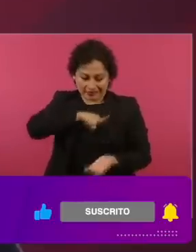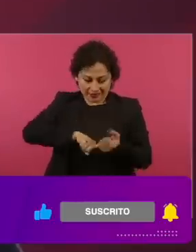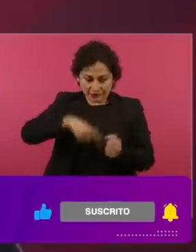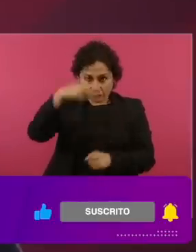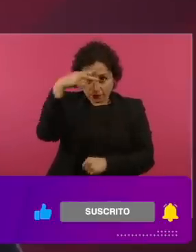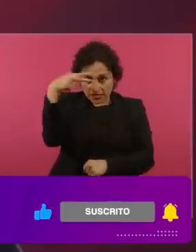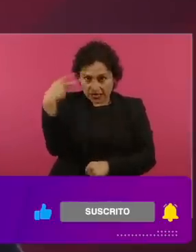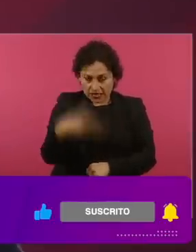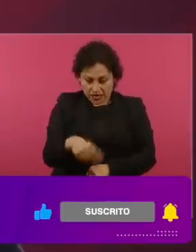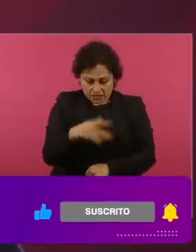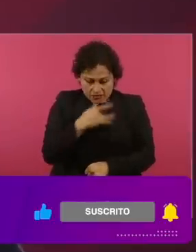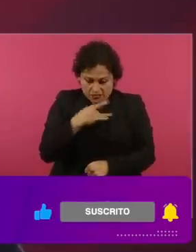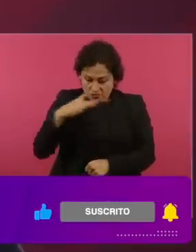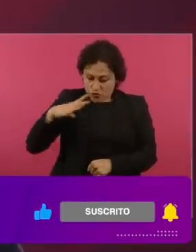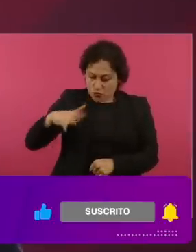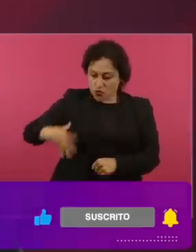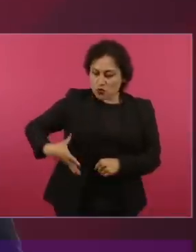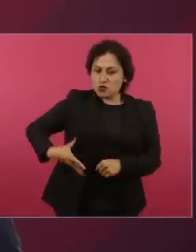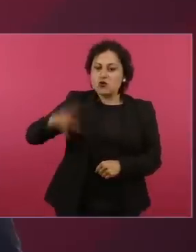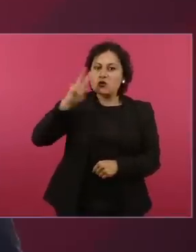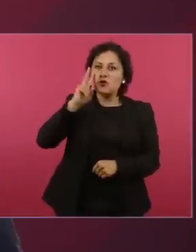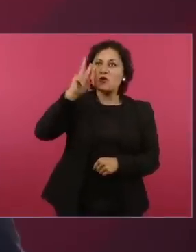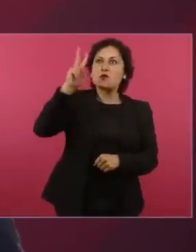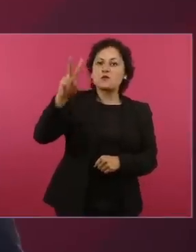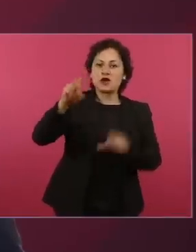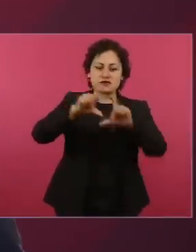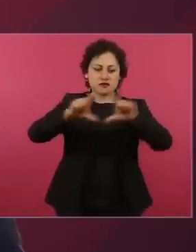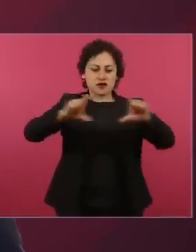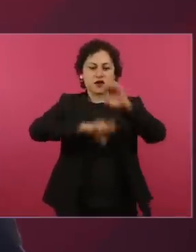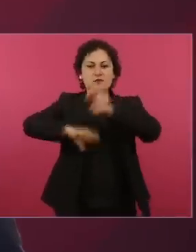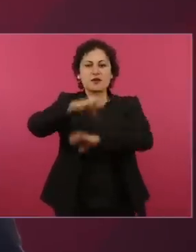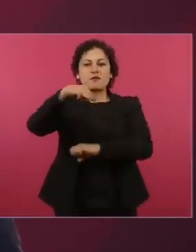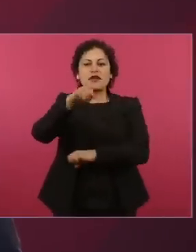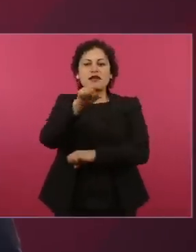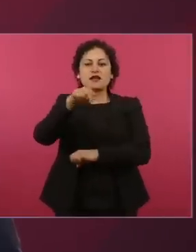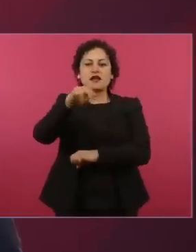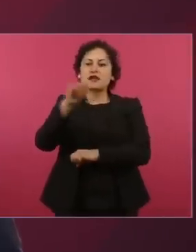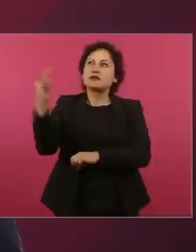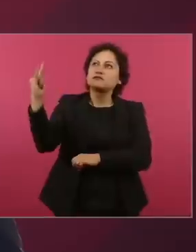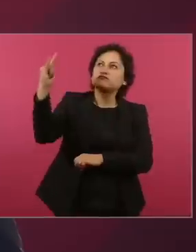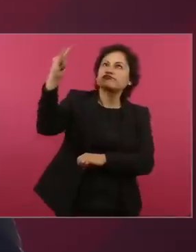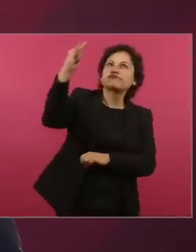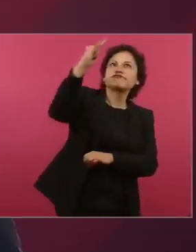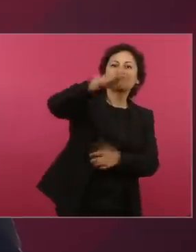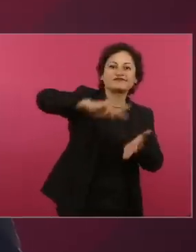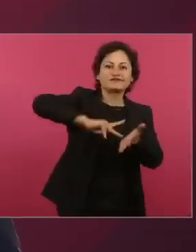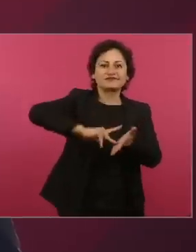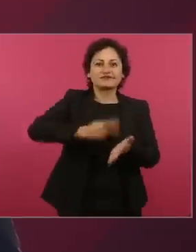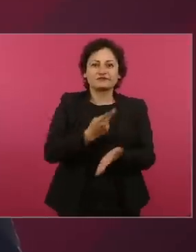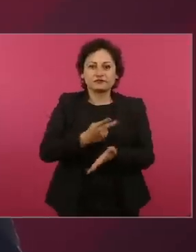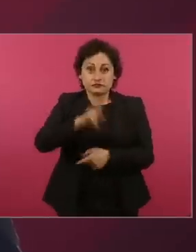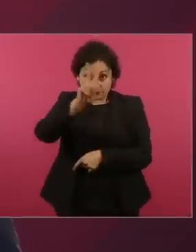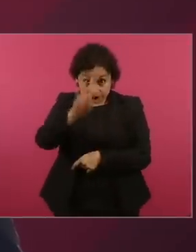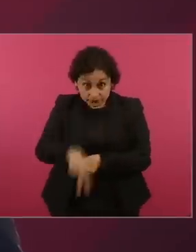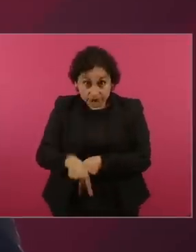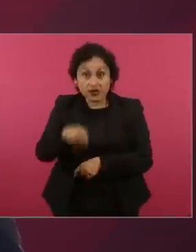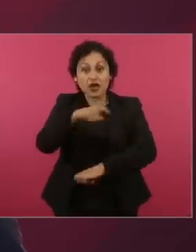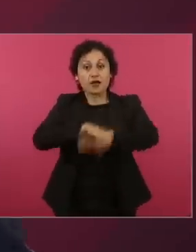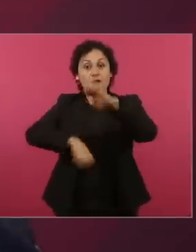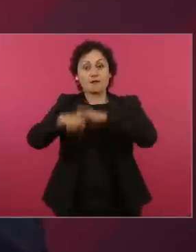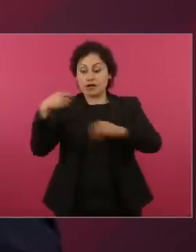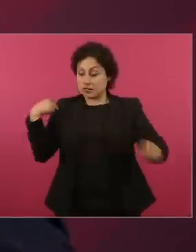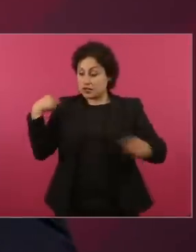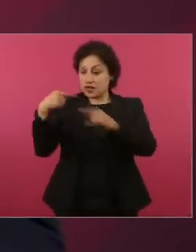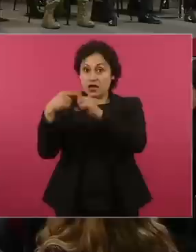Mexicana surcando nuevamente los cielos, la aerolínea que sí, cumplió 100 años y que hoy